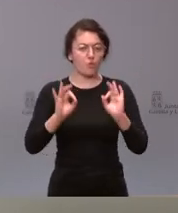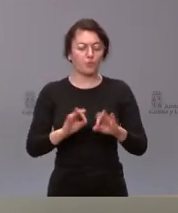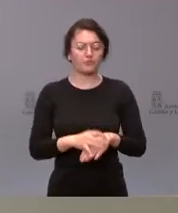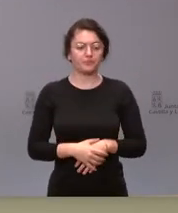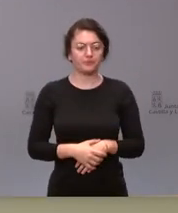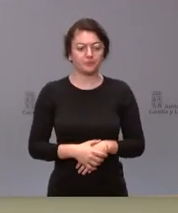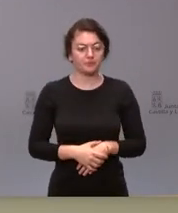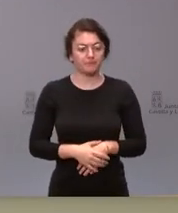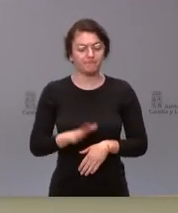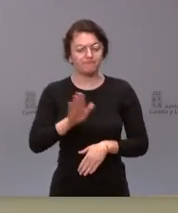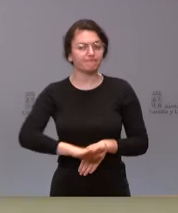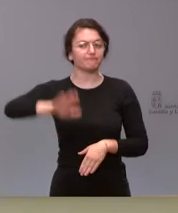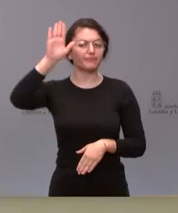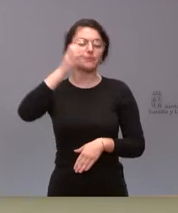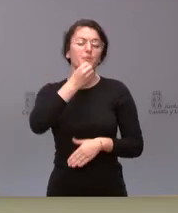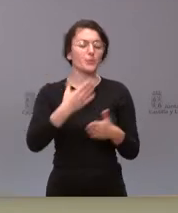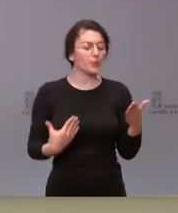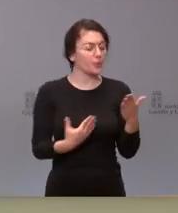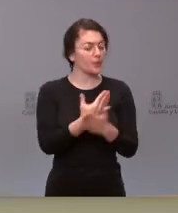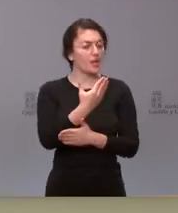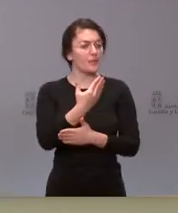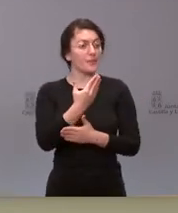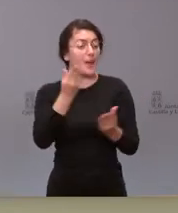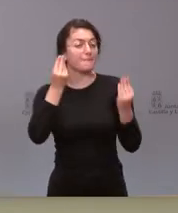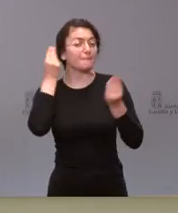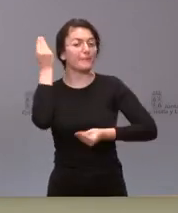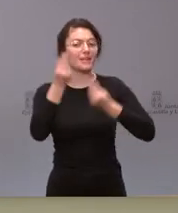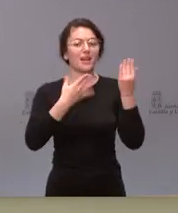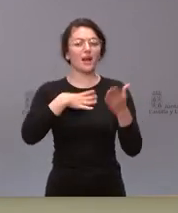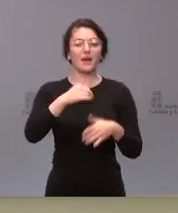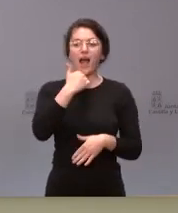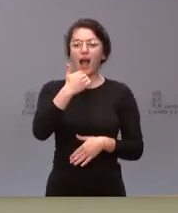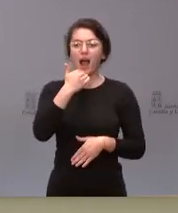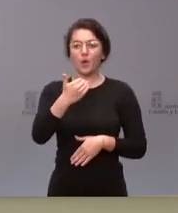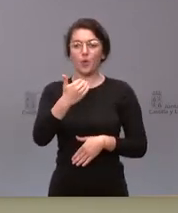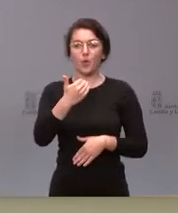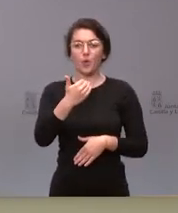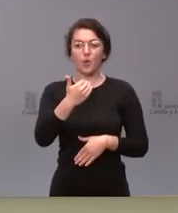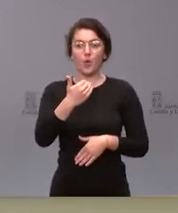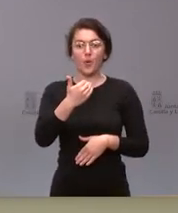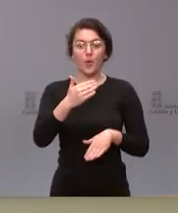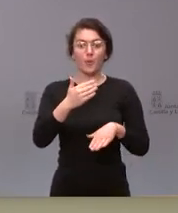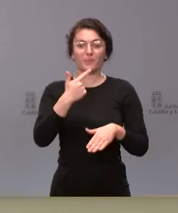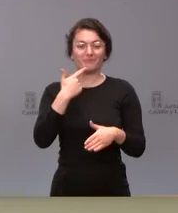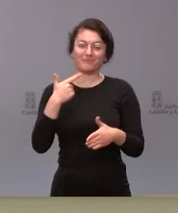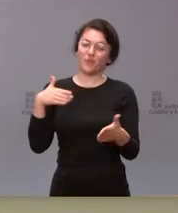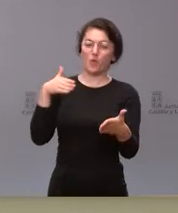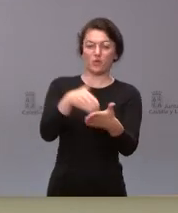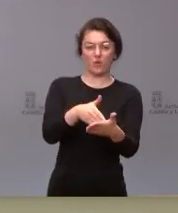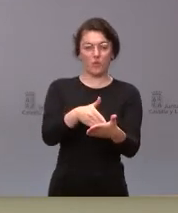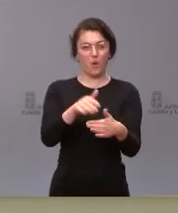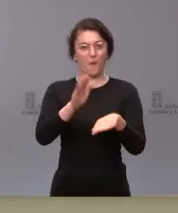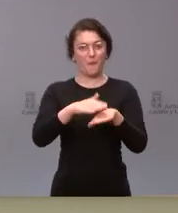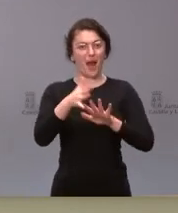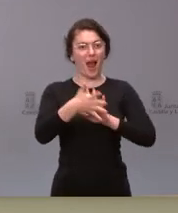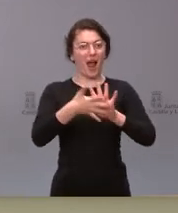y no cree perdone buenos días sí buenos días que puede ser un obstáculo precisamente para eso el que él ayer acusé a los medios